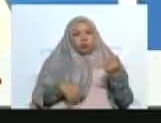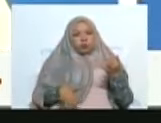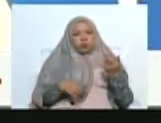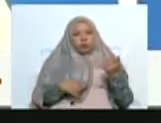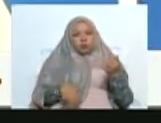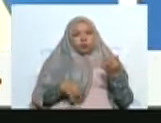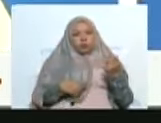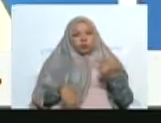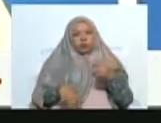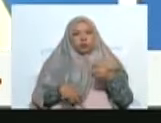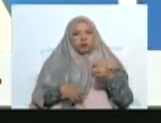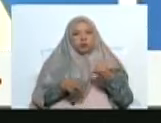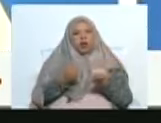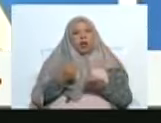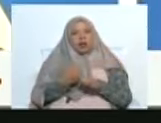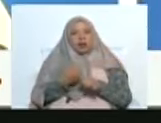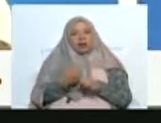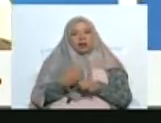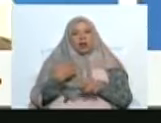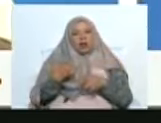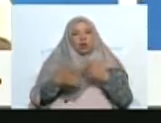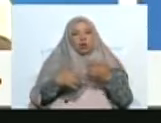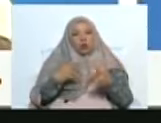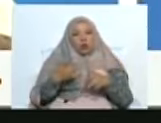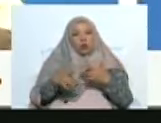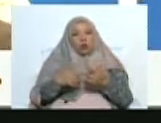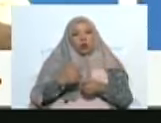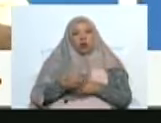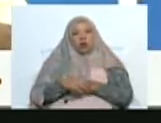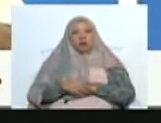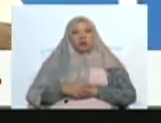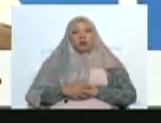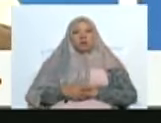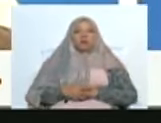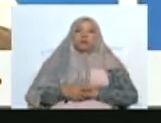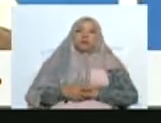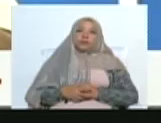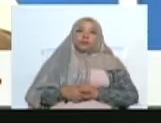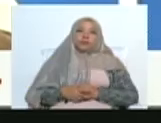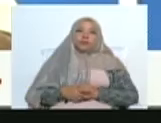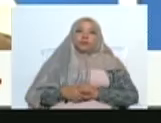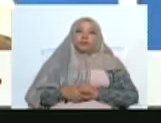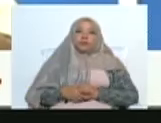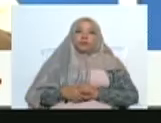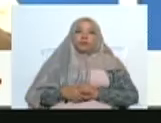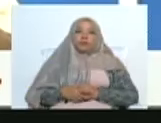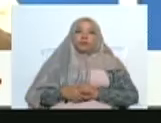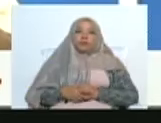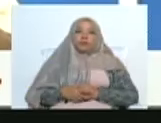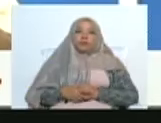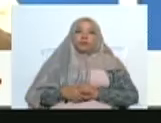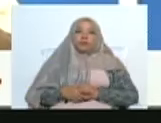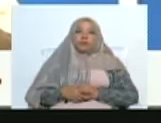extraordinarios artesanos. Y desde esos instrumentos elementales...